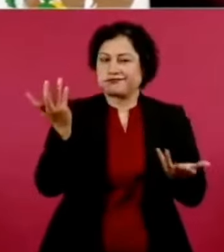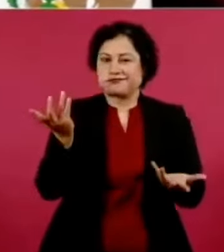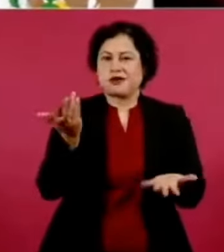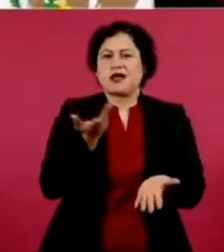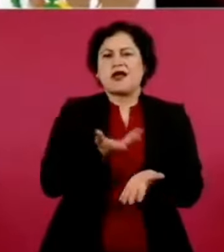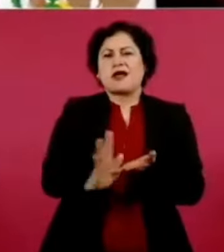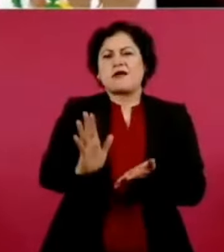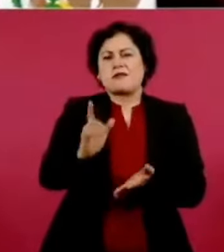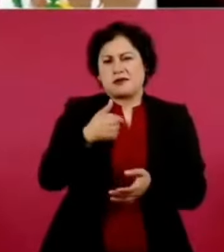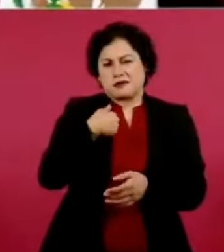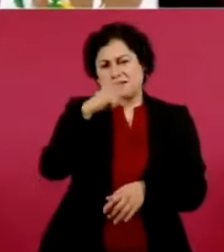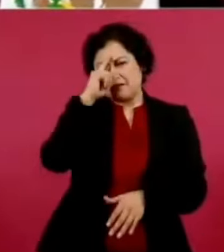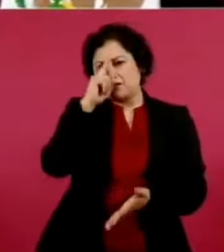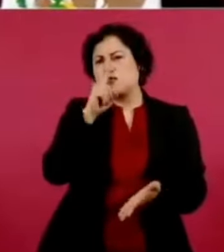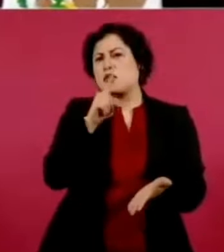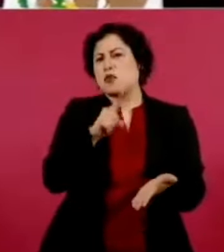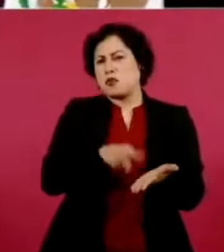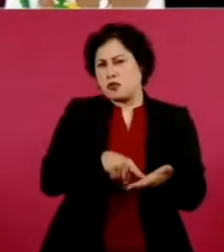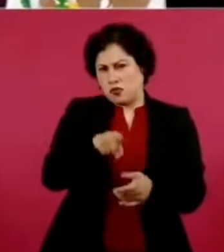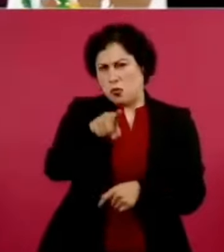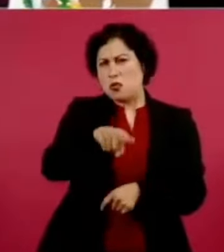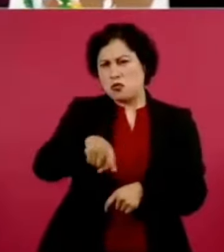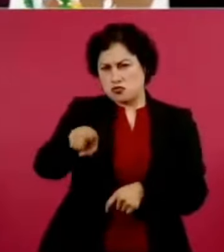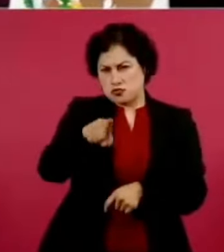ese legado.